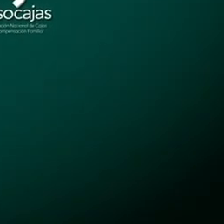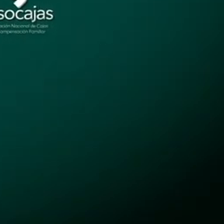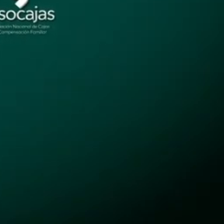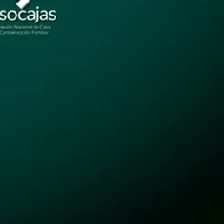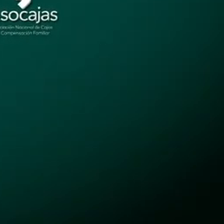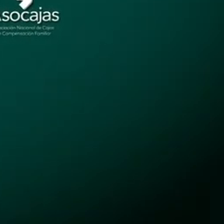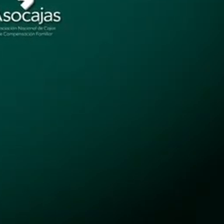Tanto Securitas